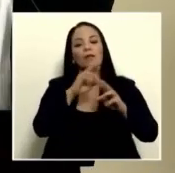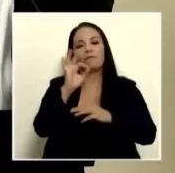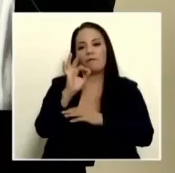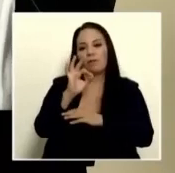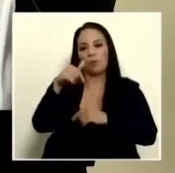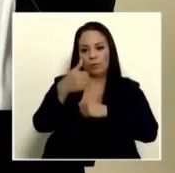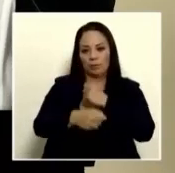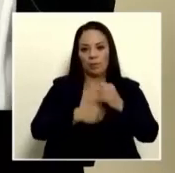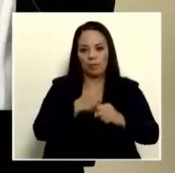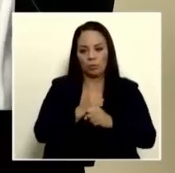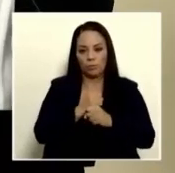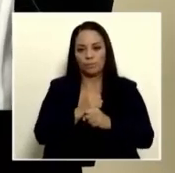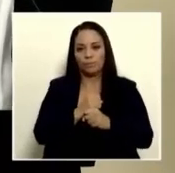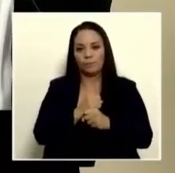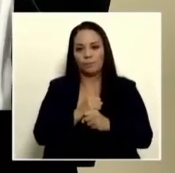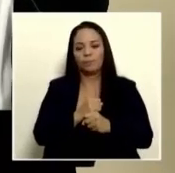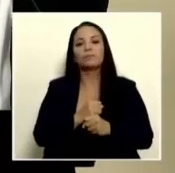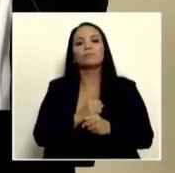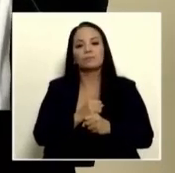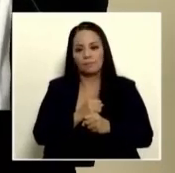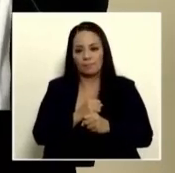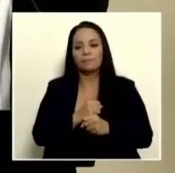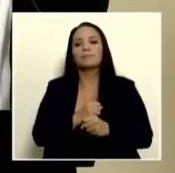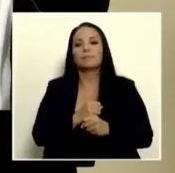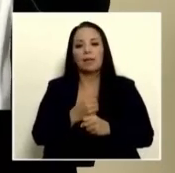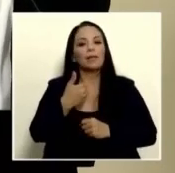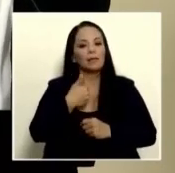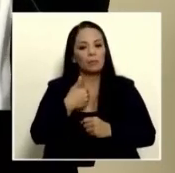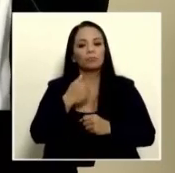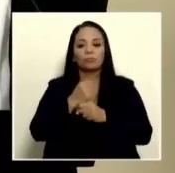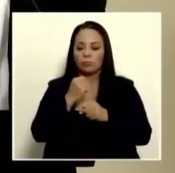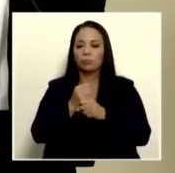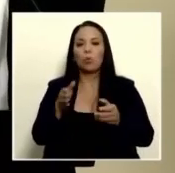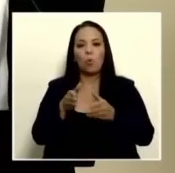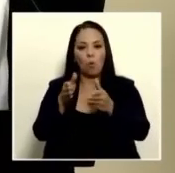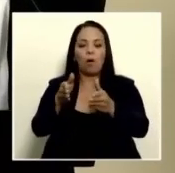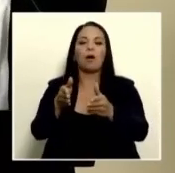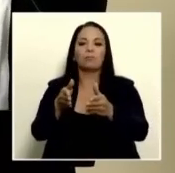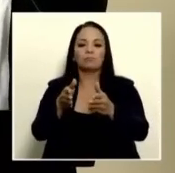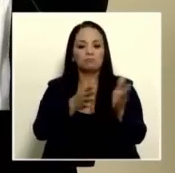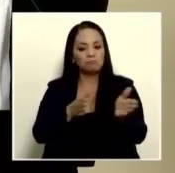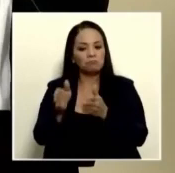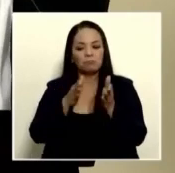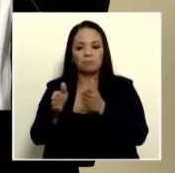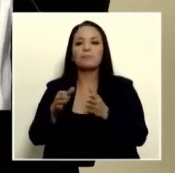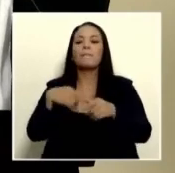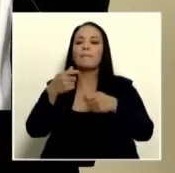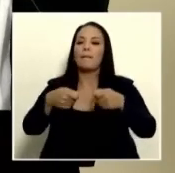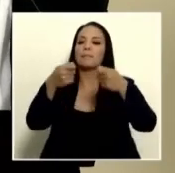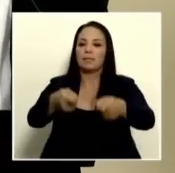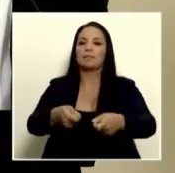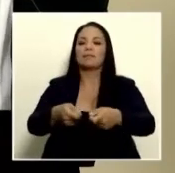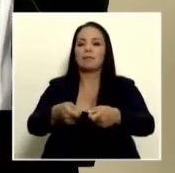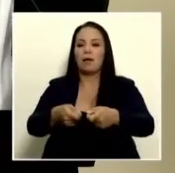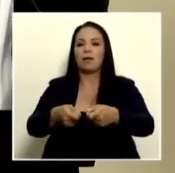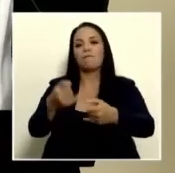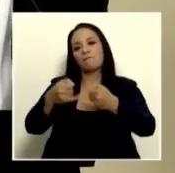en febrero y si tenemos y se trabaja en un plan de contención y una hoja de ruta más concreta que se presentará a finales de año